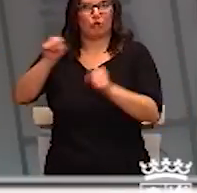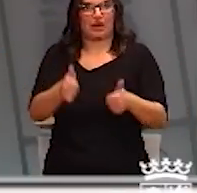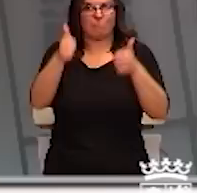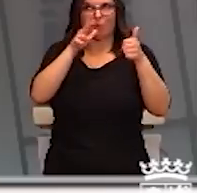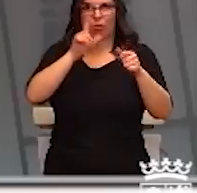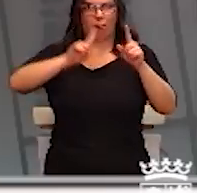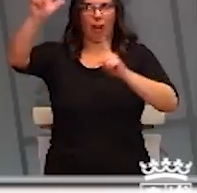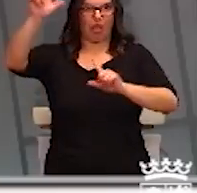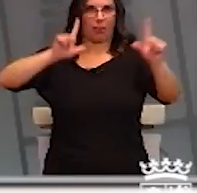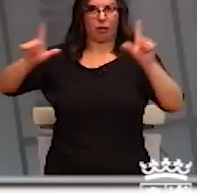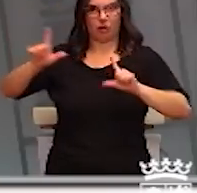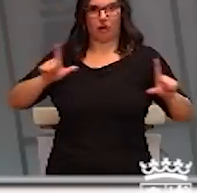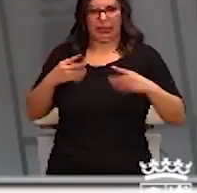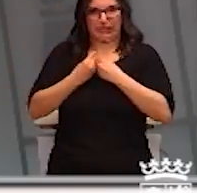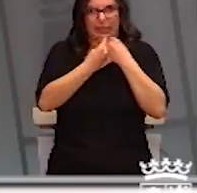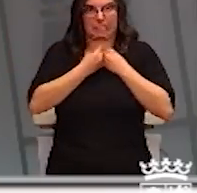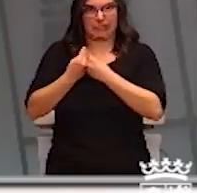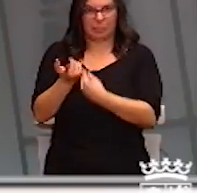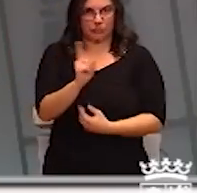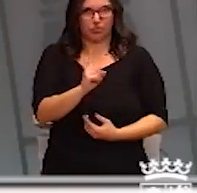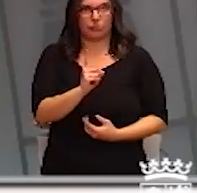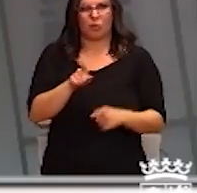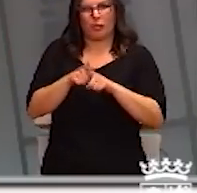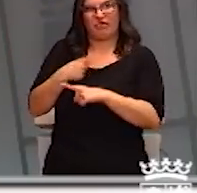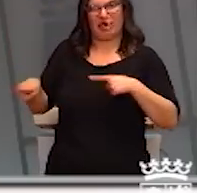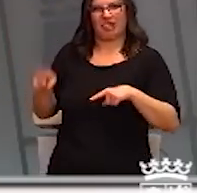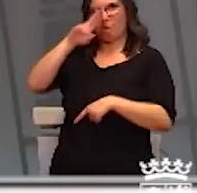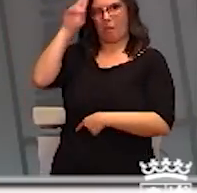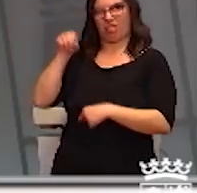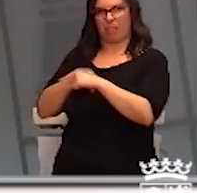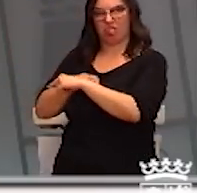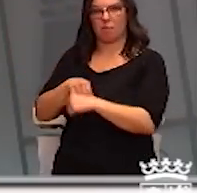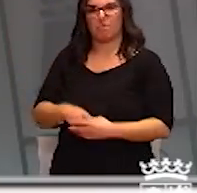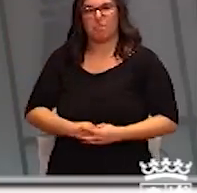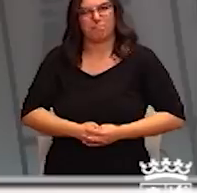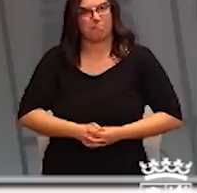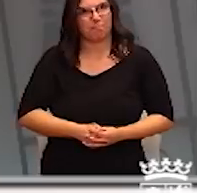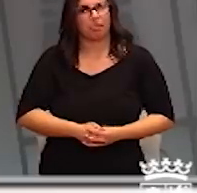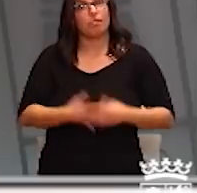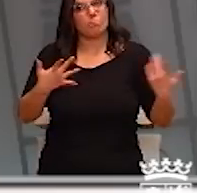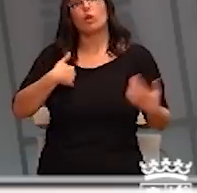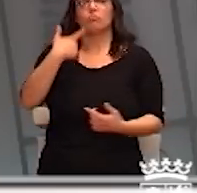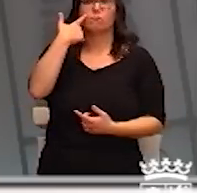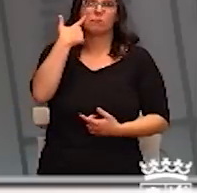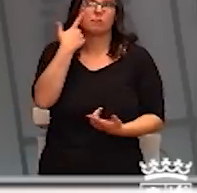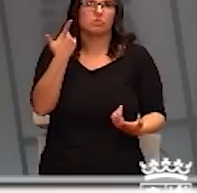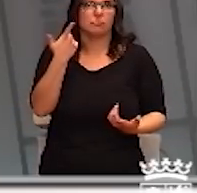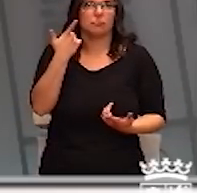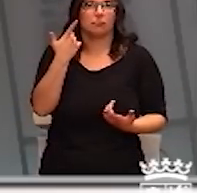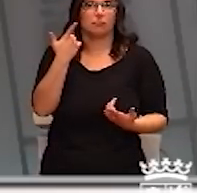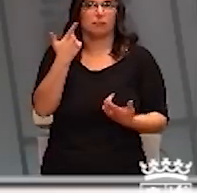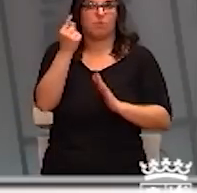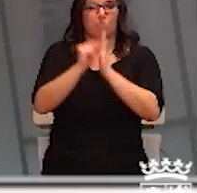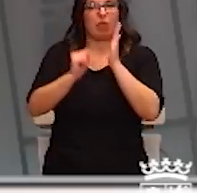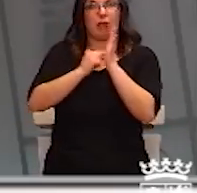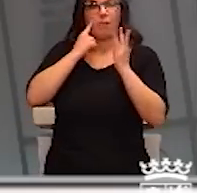situación en la cual la gente no está en un solo sitio. Pero estamos pendientes de la evolución del Asunto de Madrid. Las